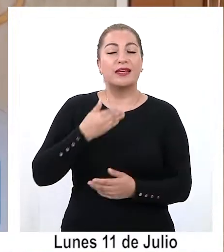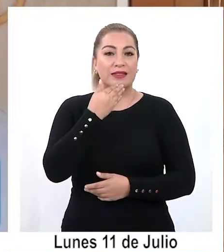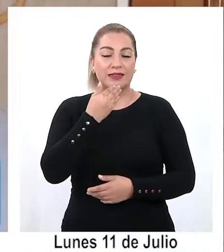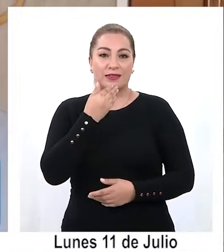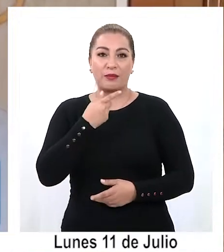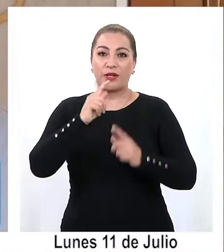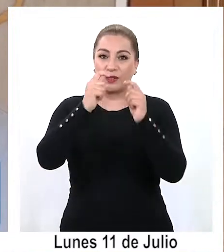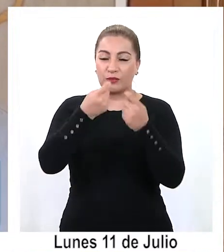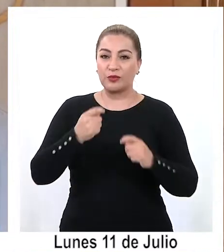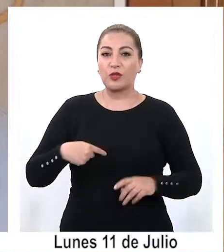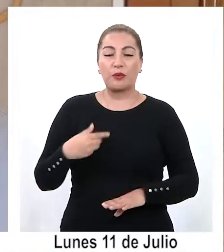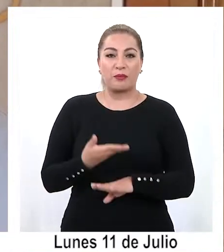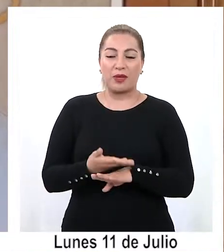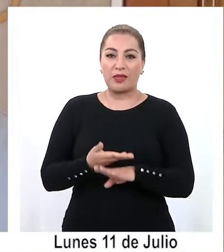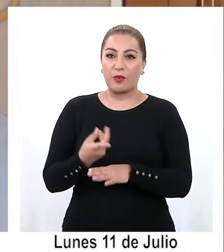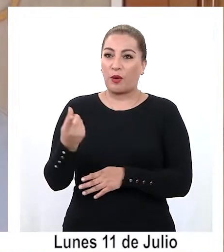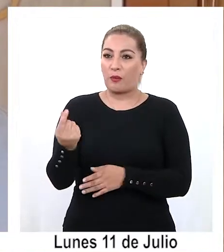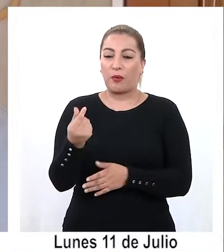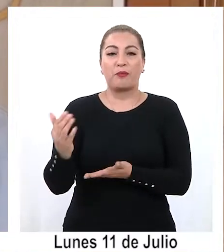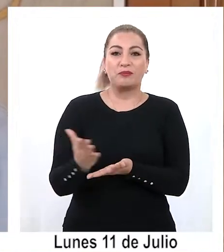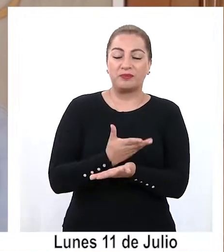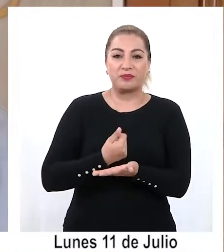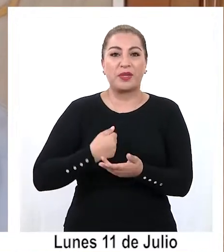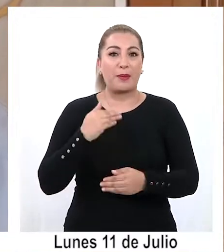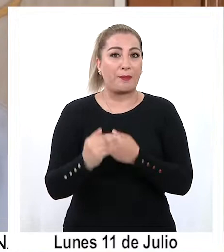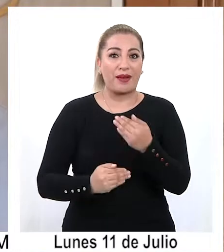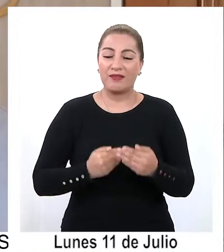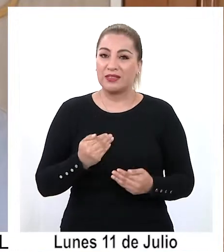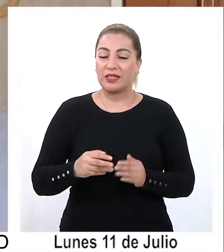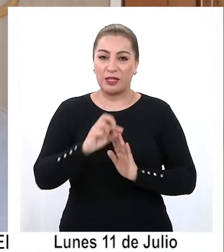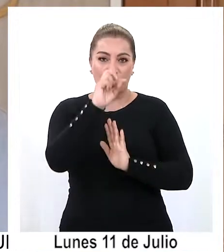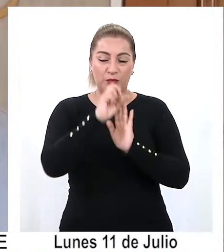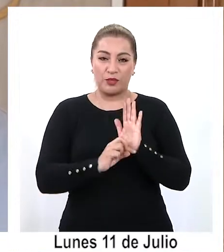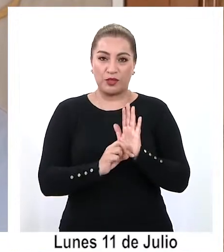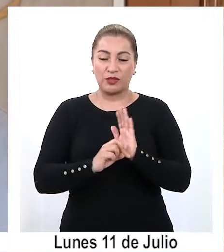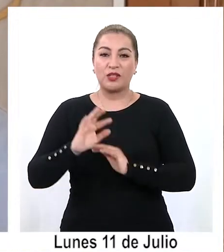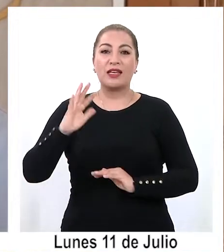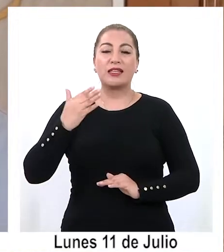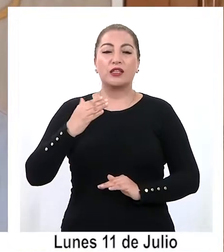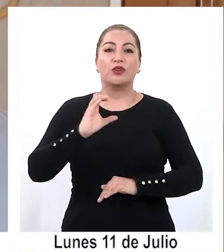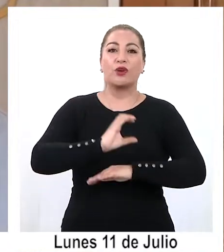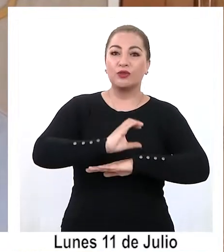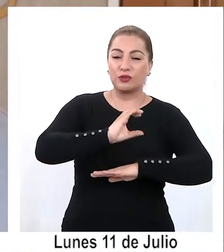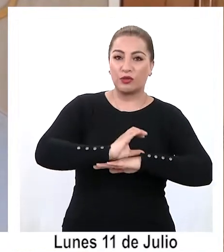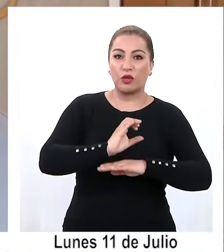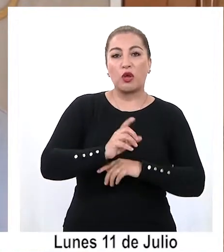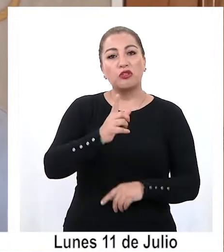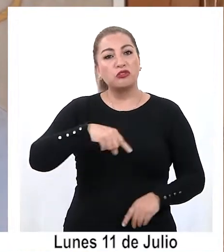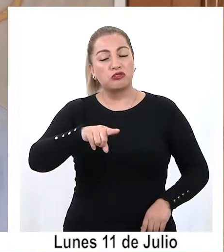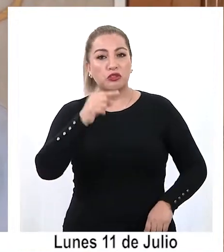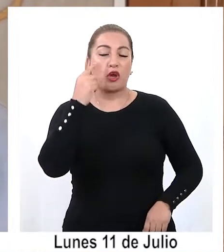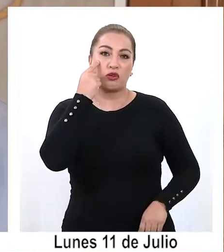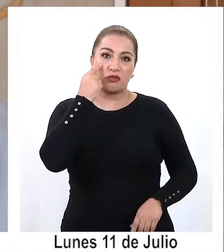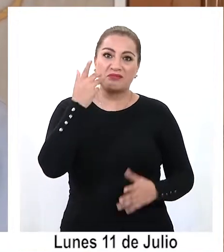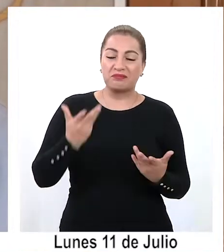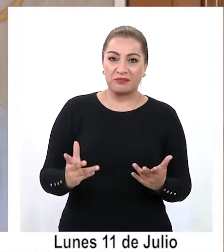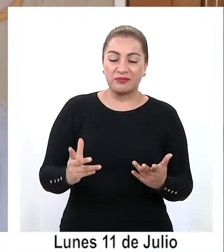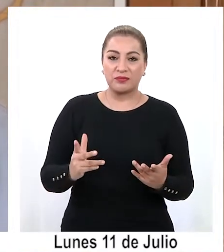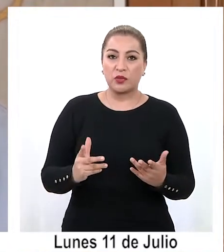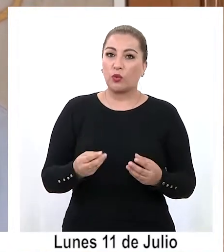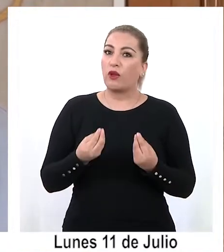en la discusión presupuestaria solicitamos los recursos para poder avanzar en el proyecto del Quinto Cefam, el que todos conocemos, una tremenda